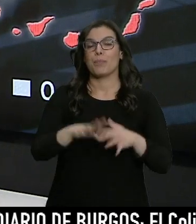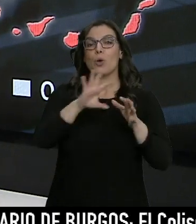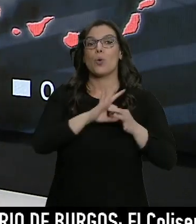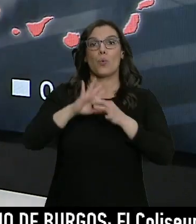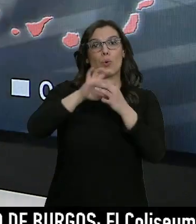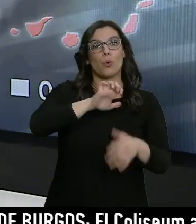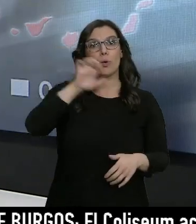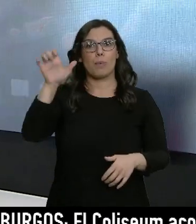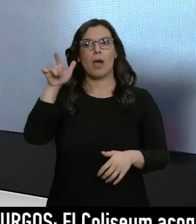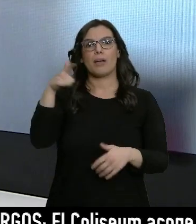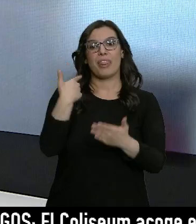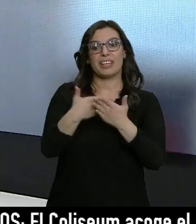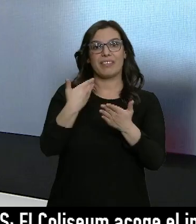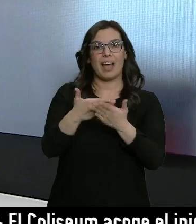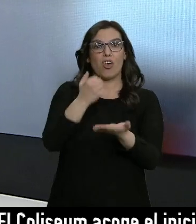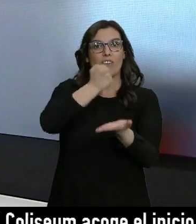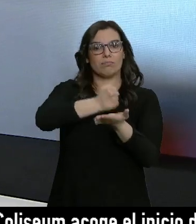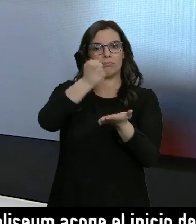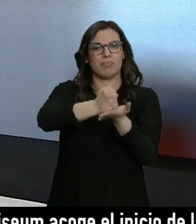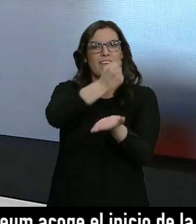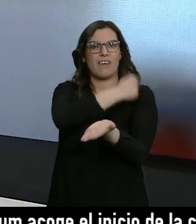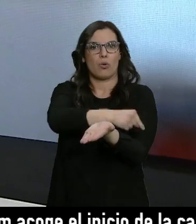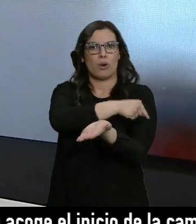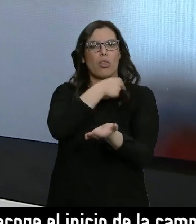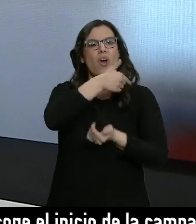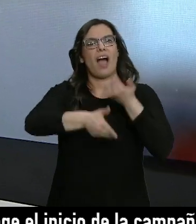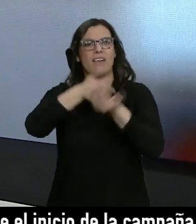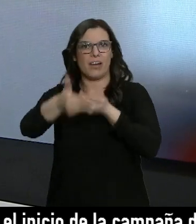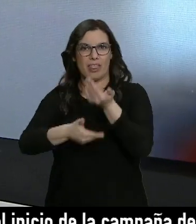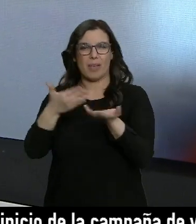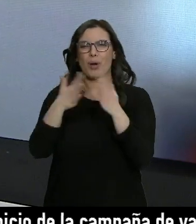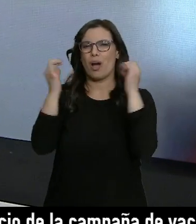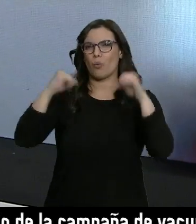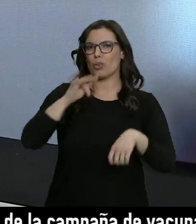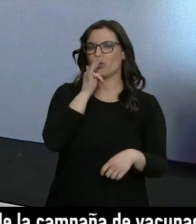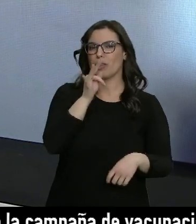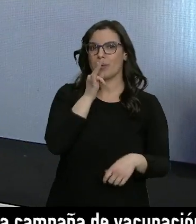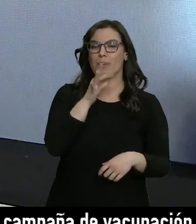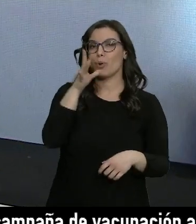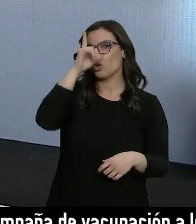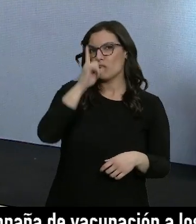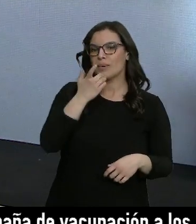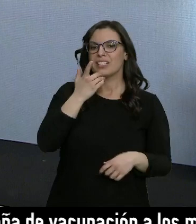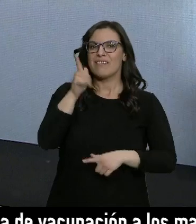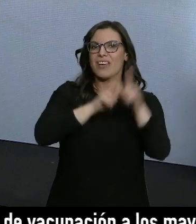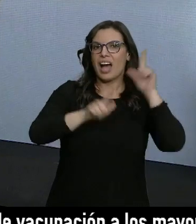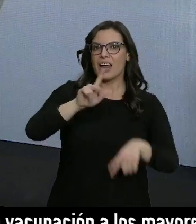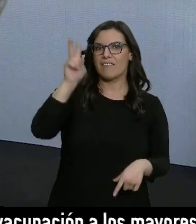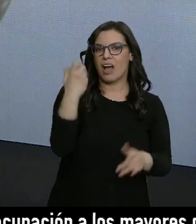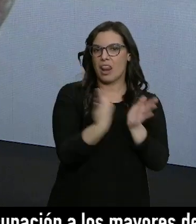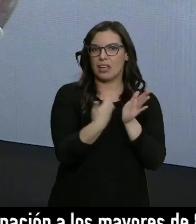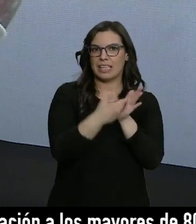avanza en el certificado de vacunación europeo, pero sin que haya acuerdo sobre si servirá para viajar. Este